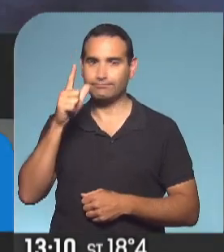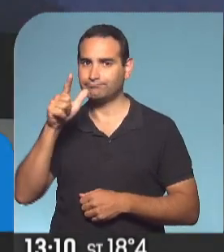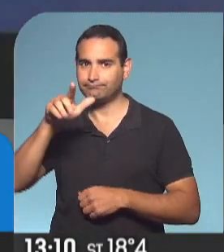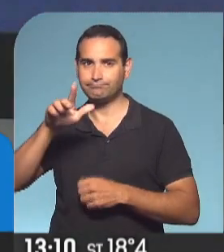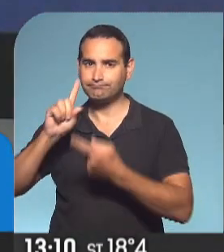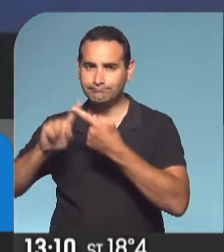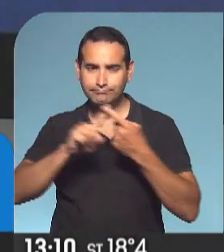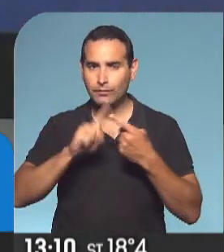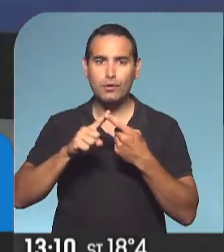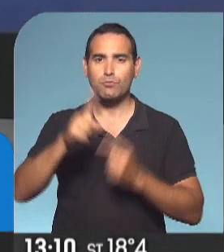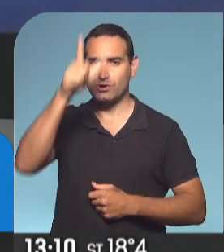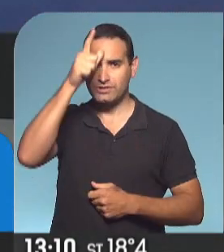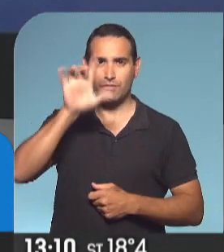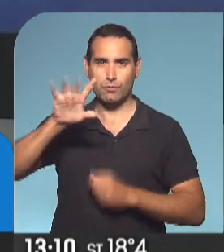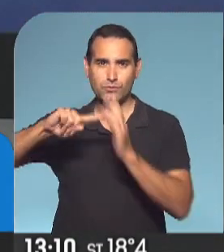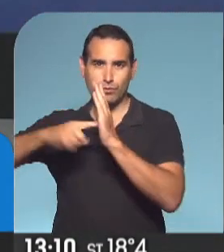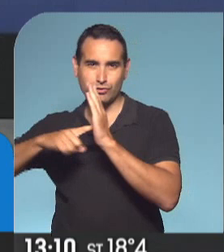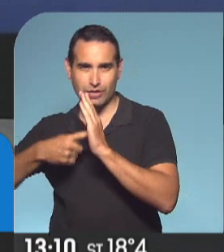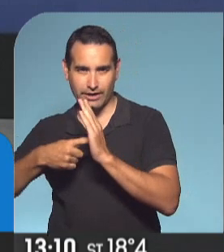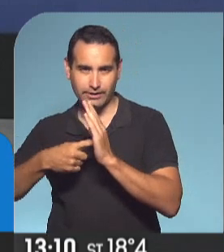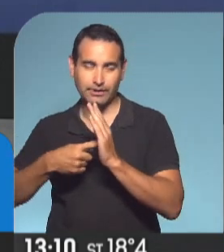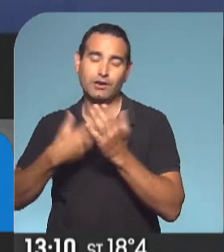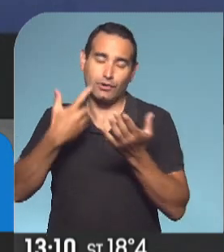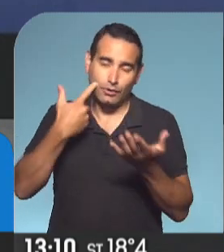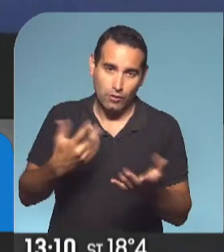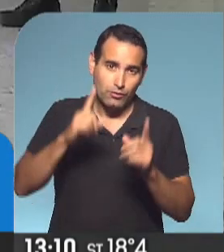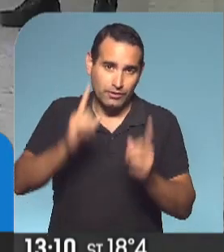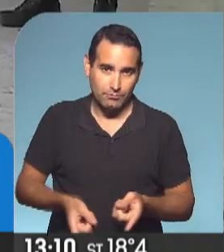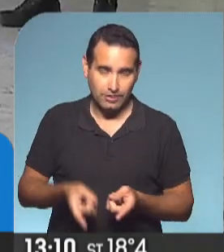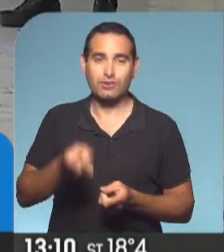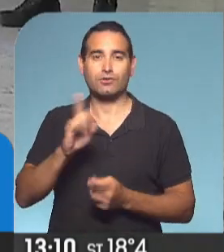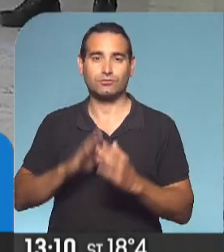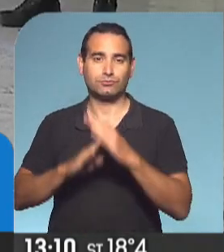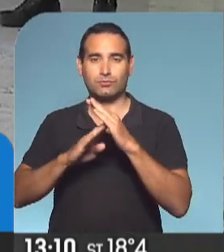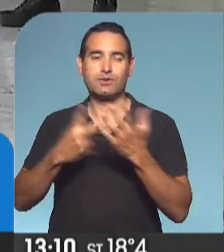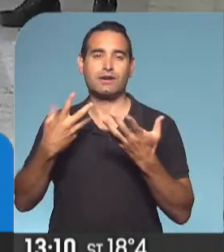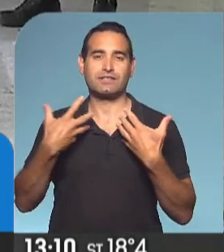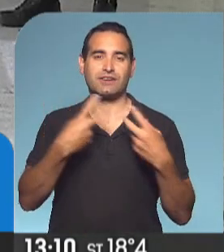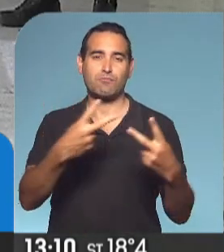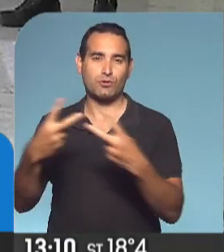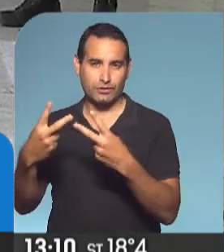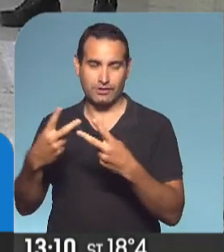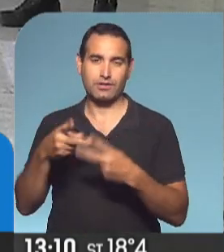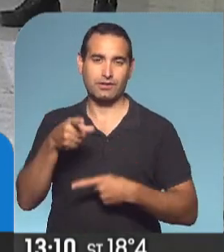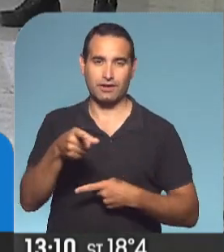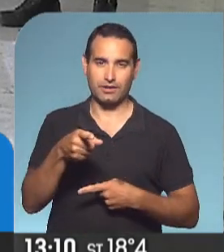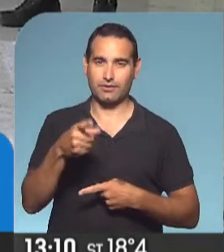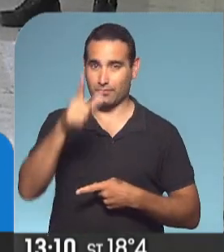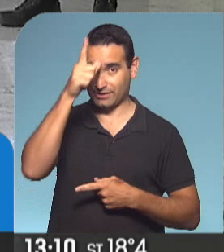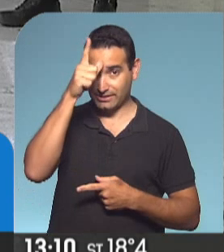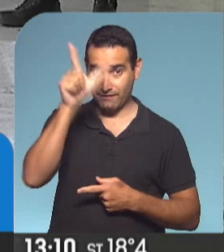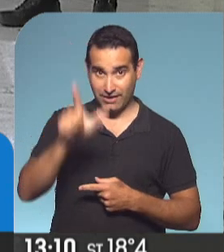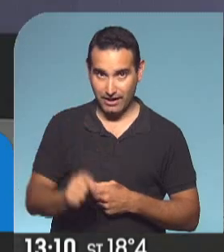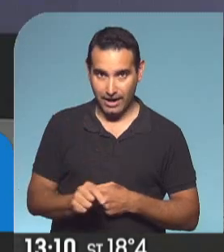la policía de la provincia de Buenos Aires y por supuesto con la Superintendencia Federal de Transporte de las Fuerzas Federales, donde se